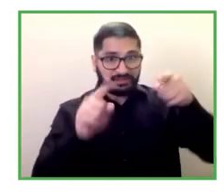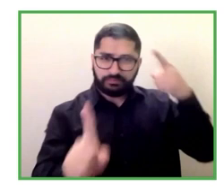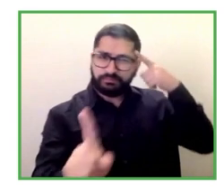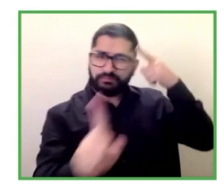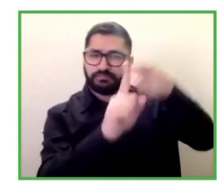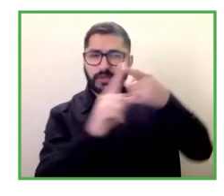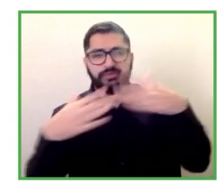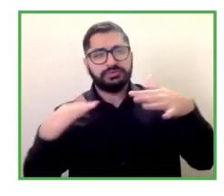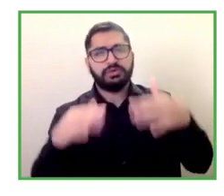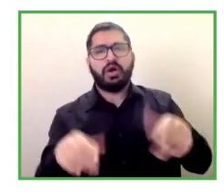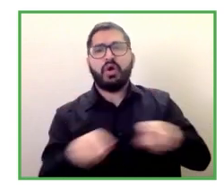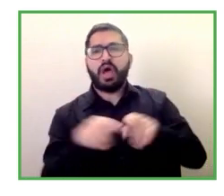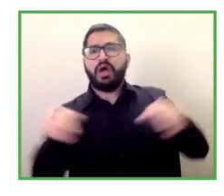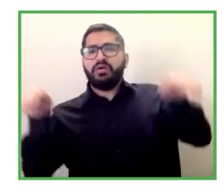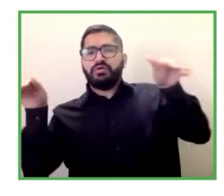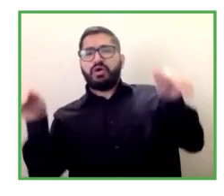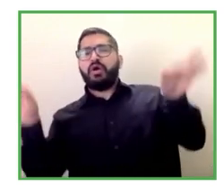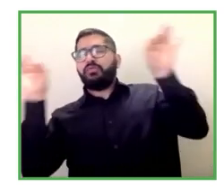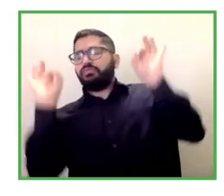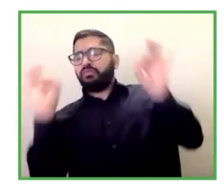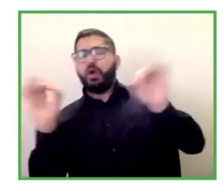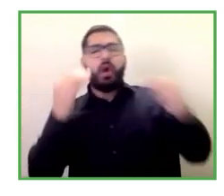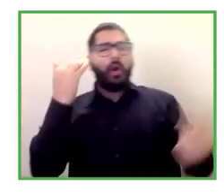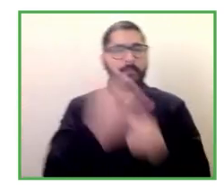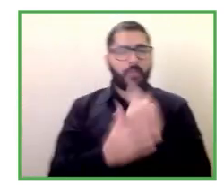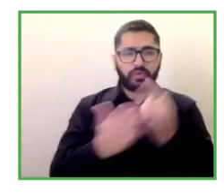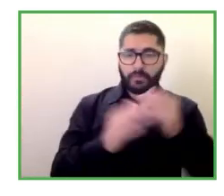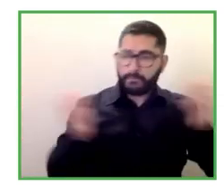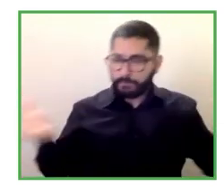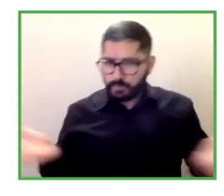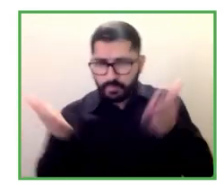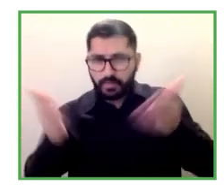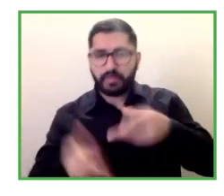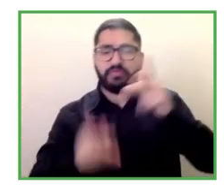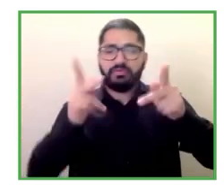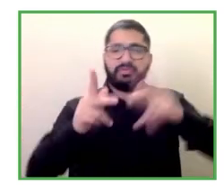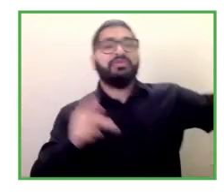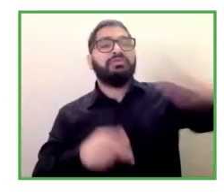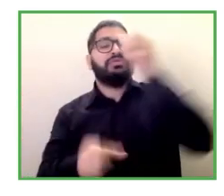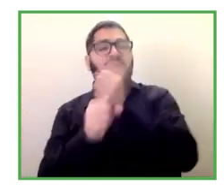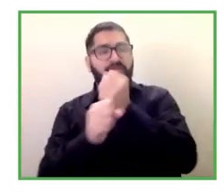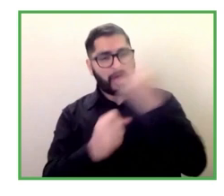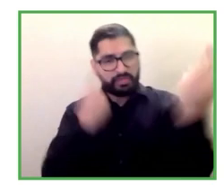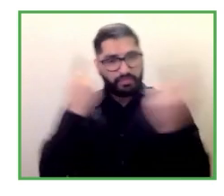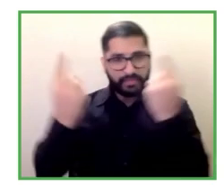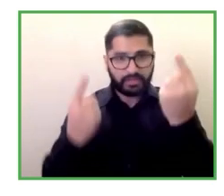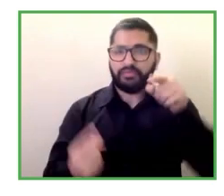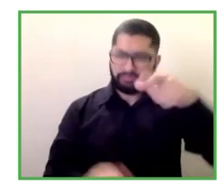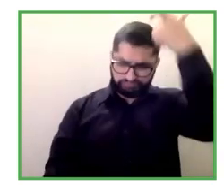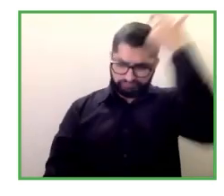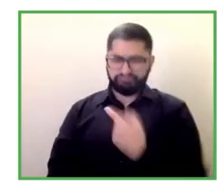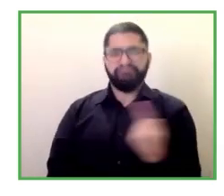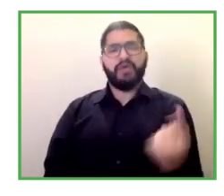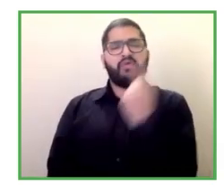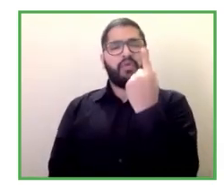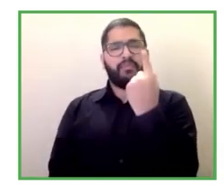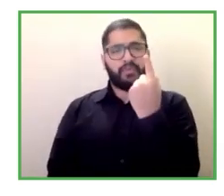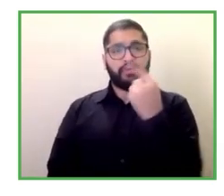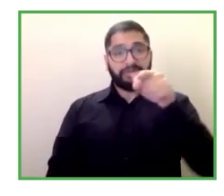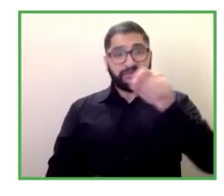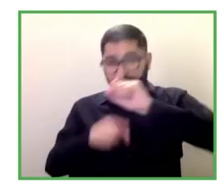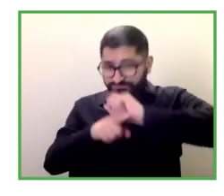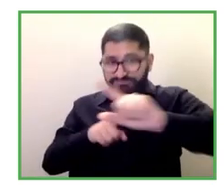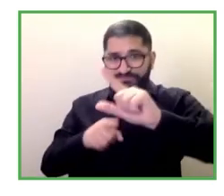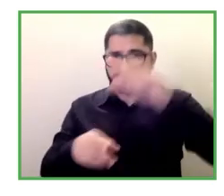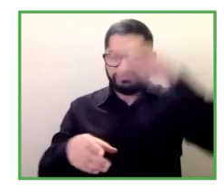promover el trabajo independiente y autónomo y el emprendimiento también vemos que es una tendencia dentro de estas políticas entonces